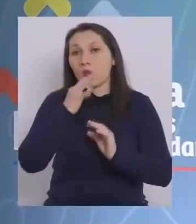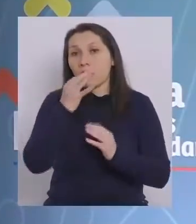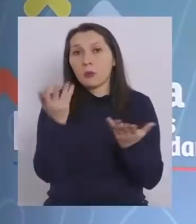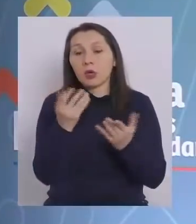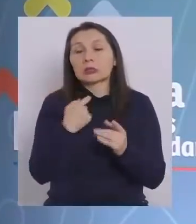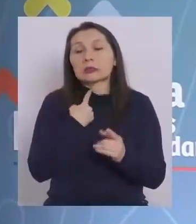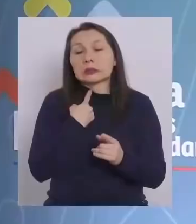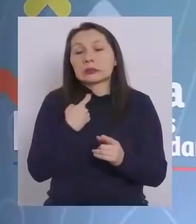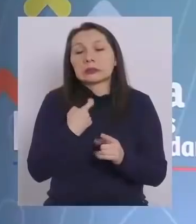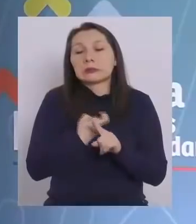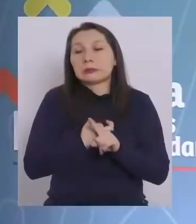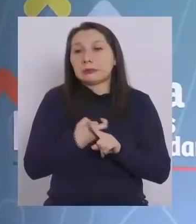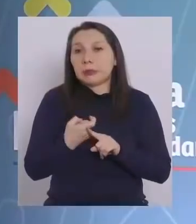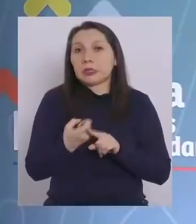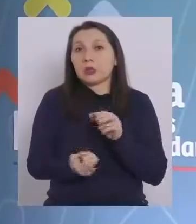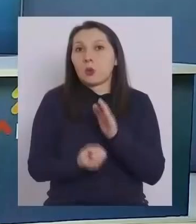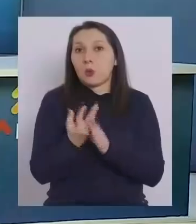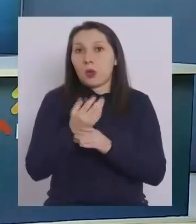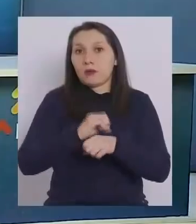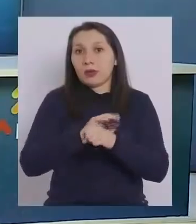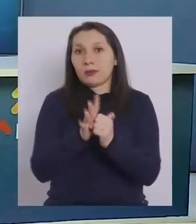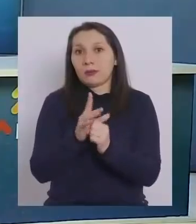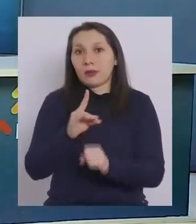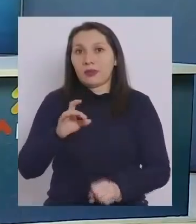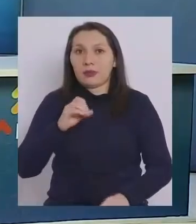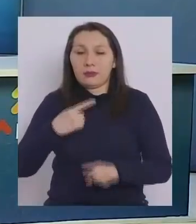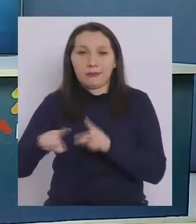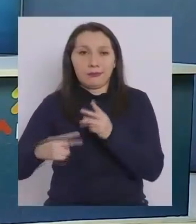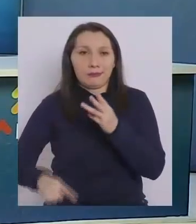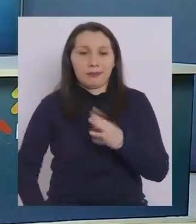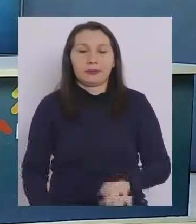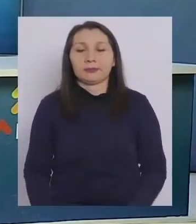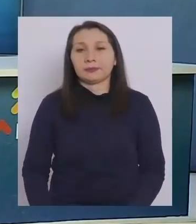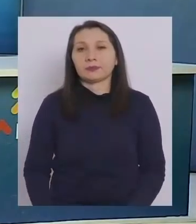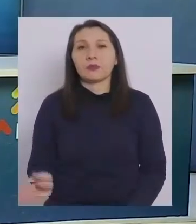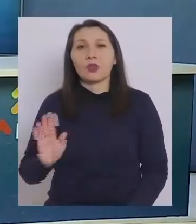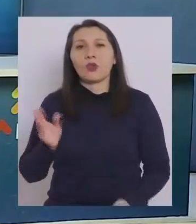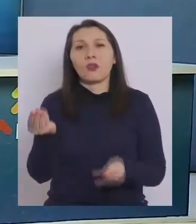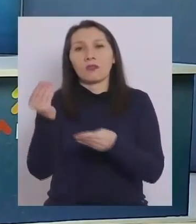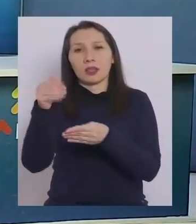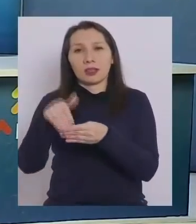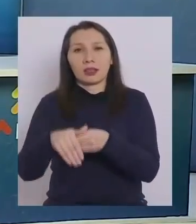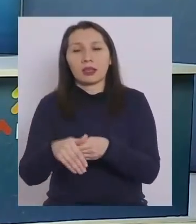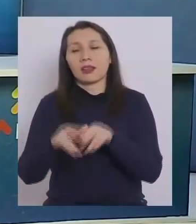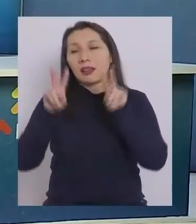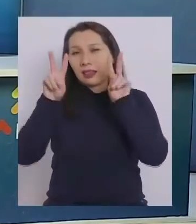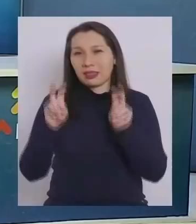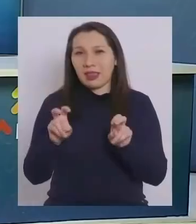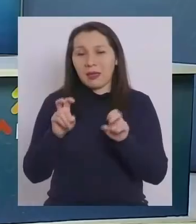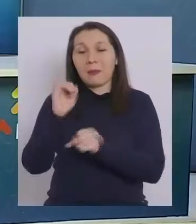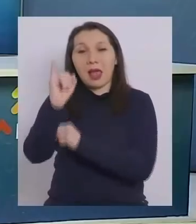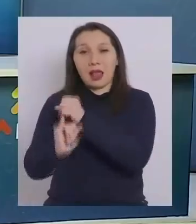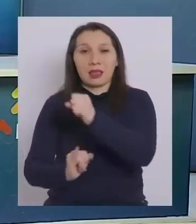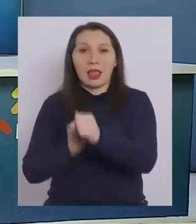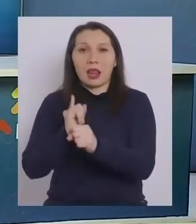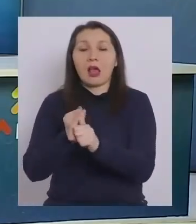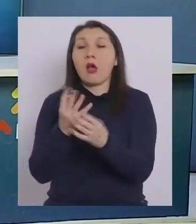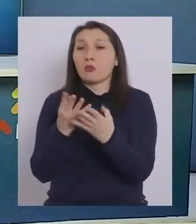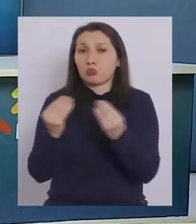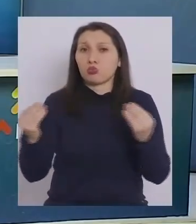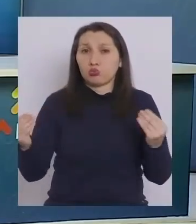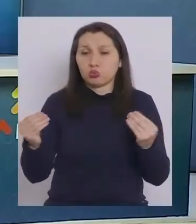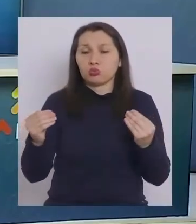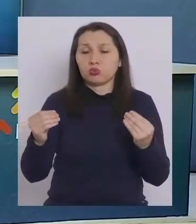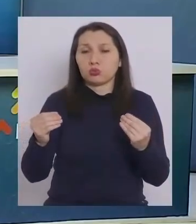por la amenaza a nuevas variantes. Muchas gracias. Hola, buenas tardes. Buenas tardes. Respecto a temas internacionales, hay muchos